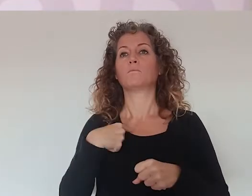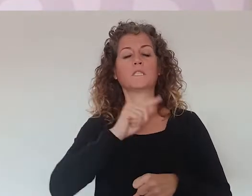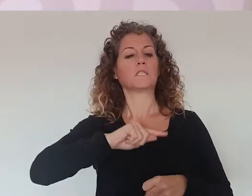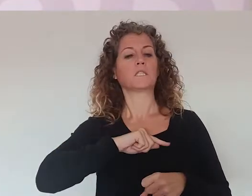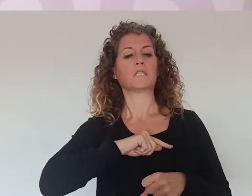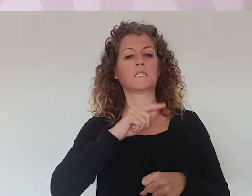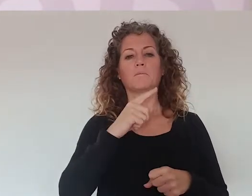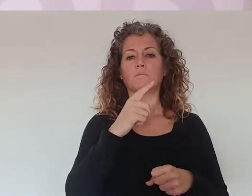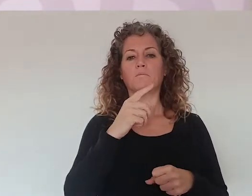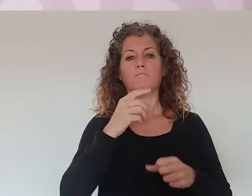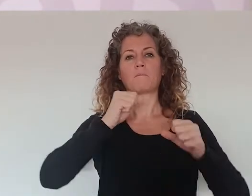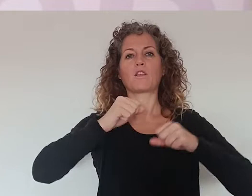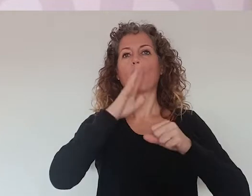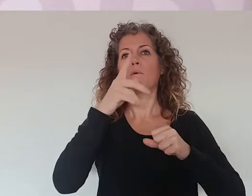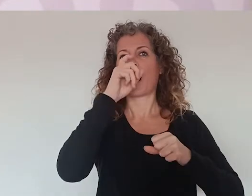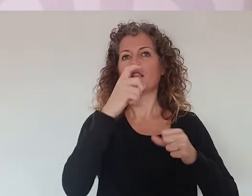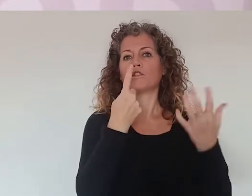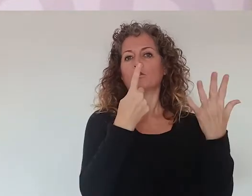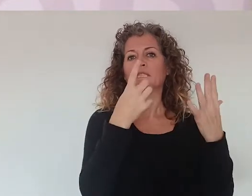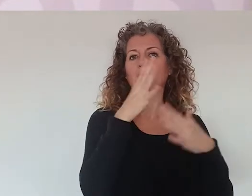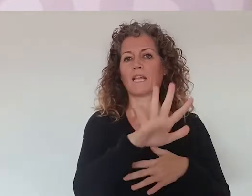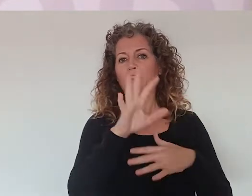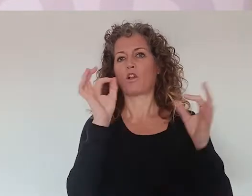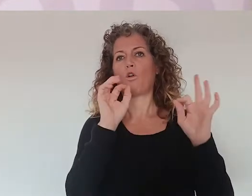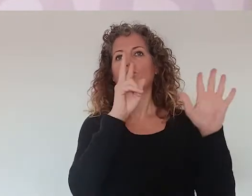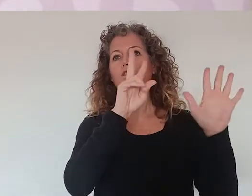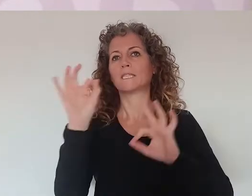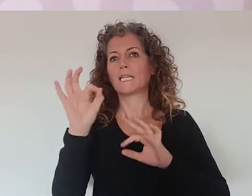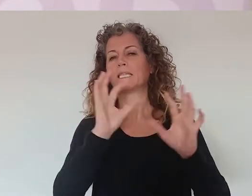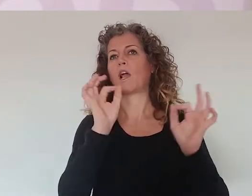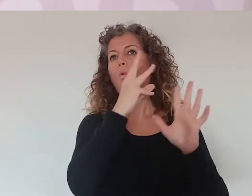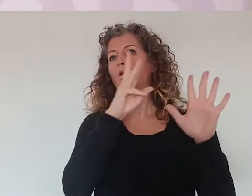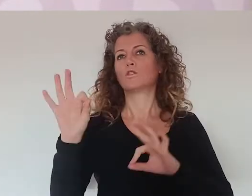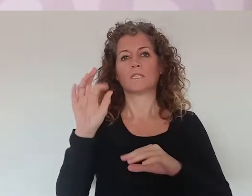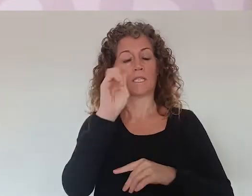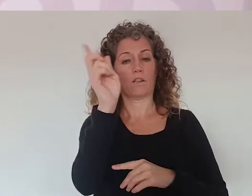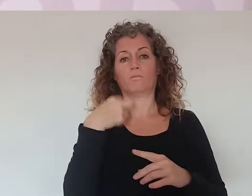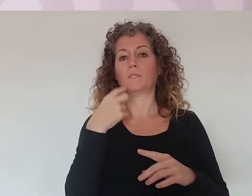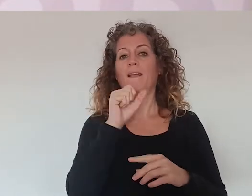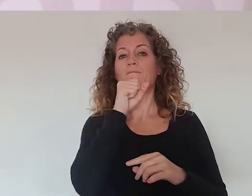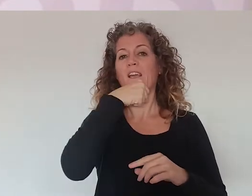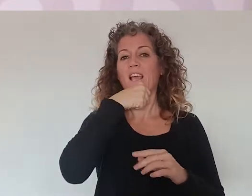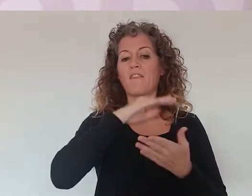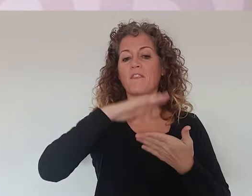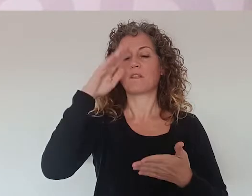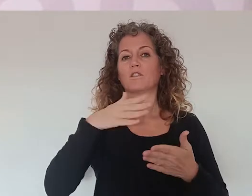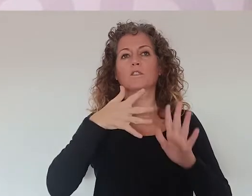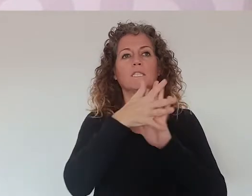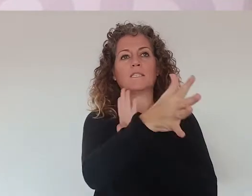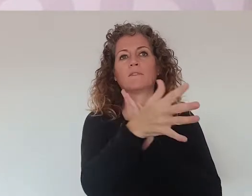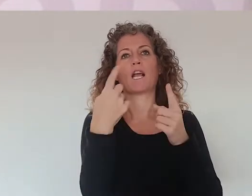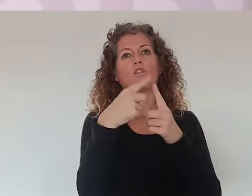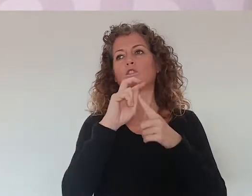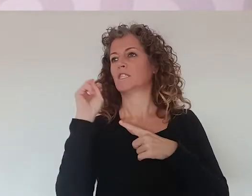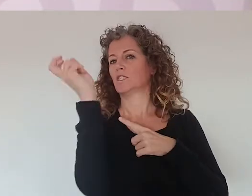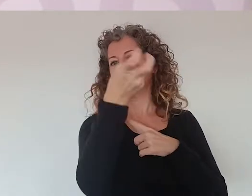se siente mayor por tener 65, por tener 70, por tener 80. Es decir, el envejecimiento es algo más subjetivo y tiene que ver con